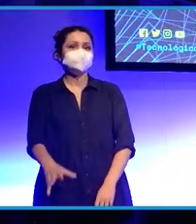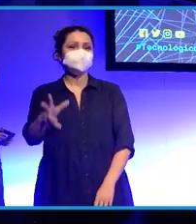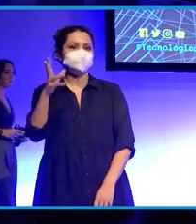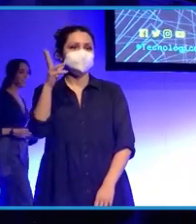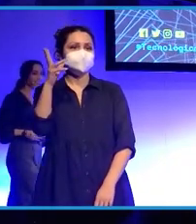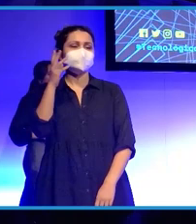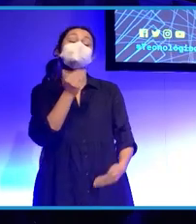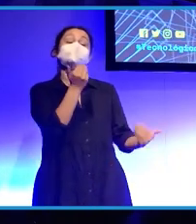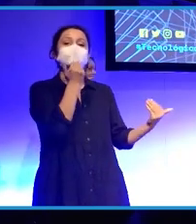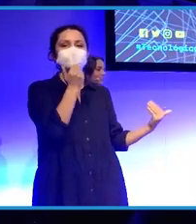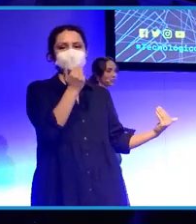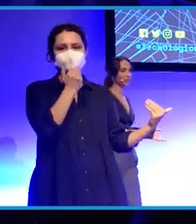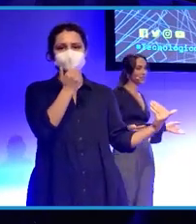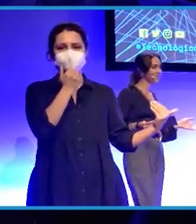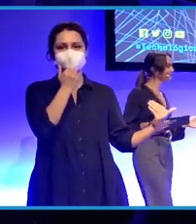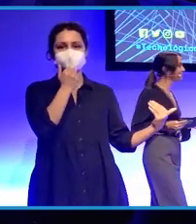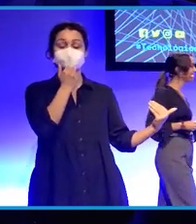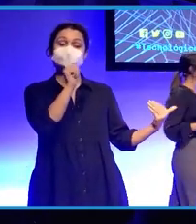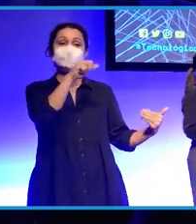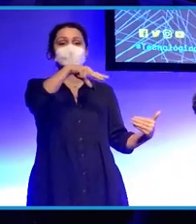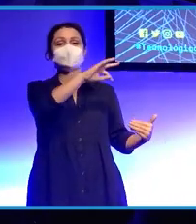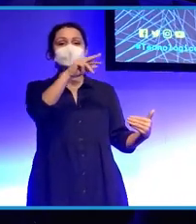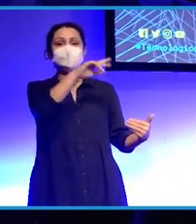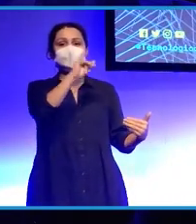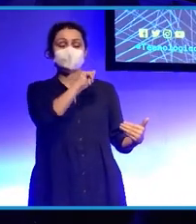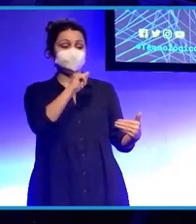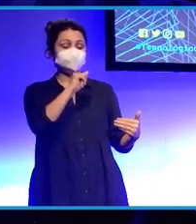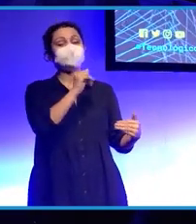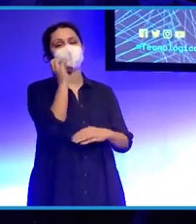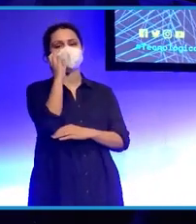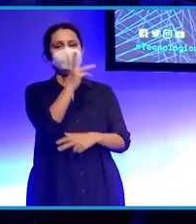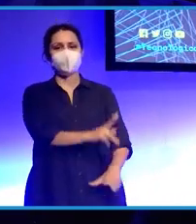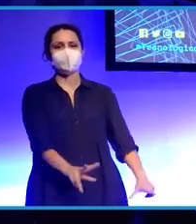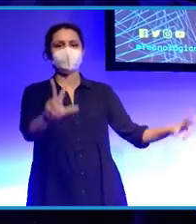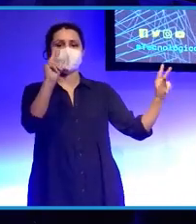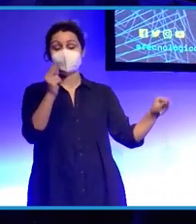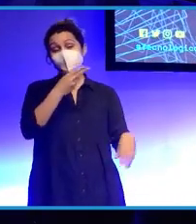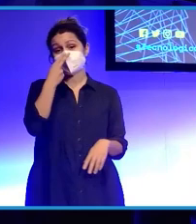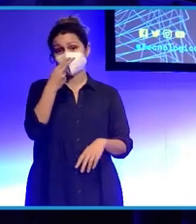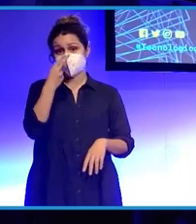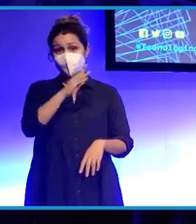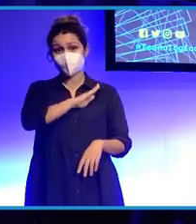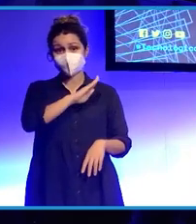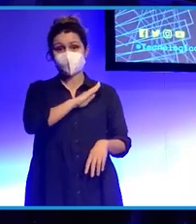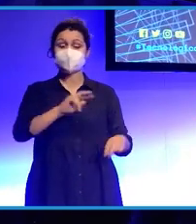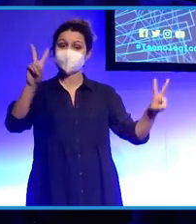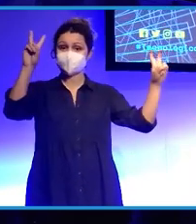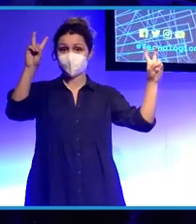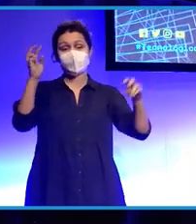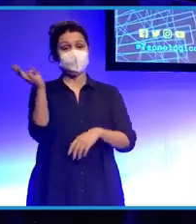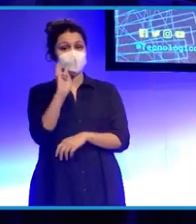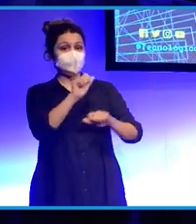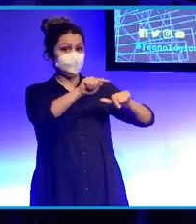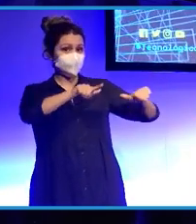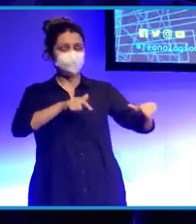Pues muchísimas gracias Anthony Daimiel. Hasta aquí la intervención. Muy interesante el debate de Twitch. Y muchísimas gracias.